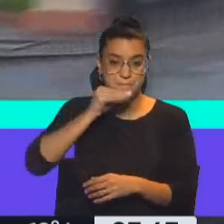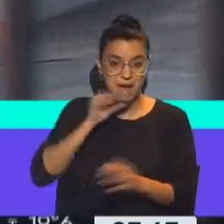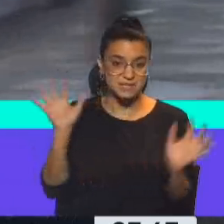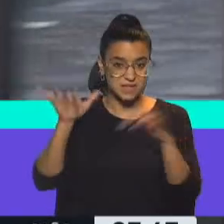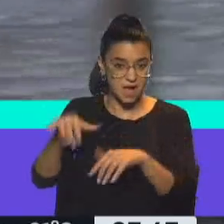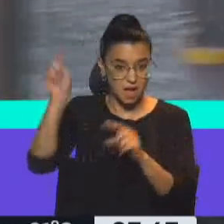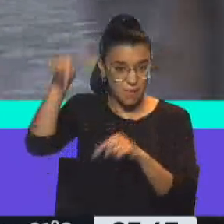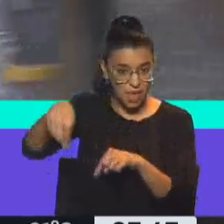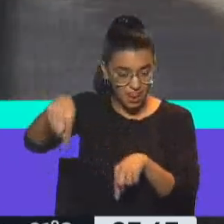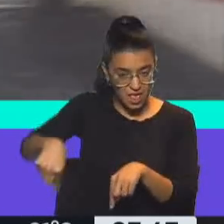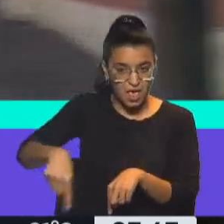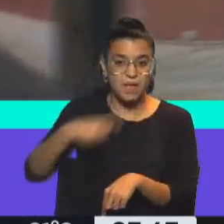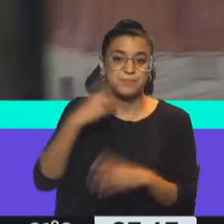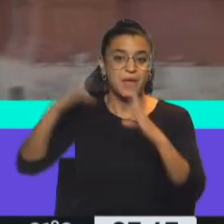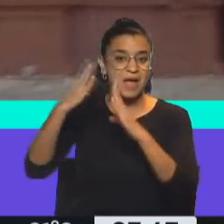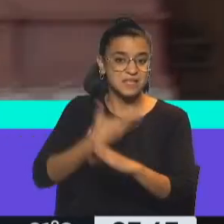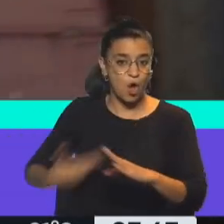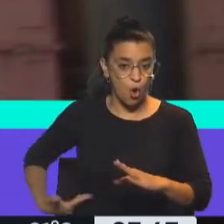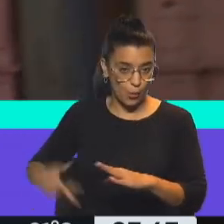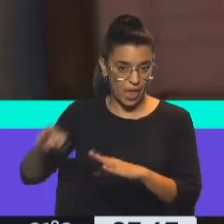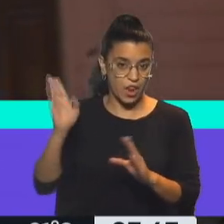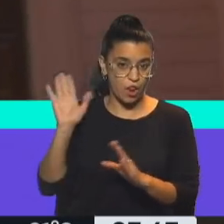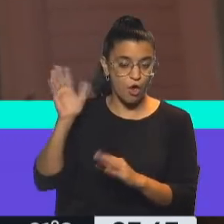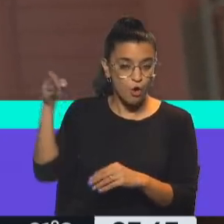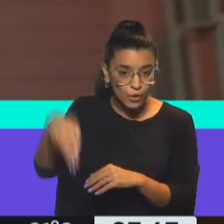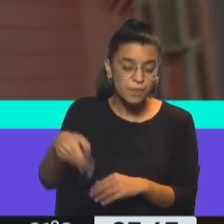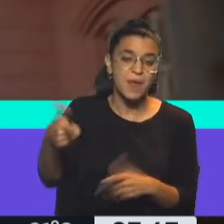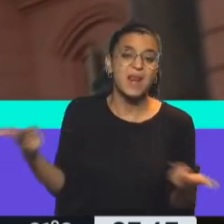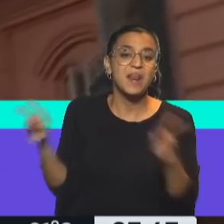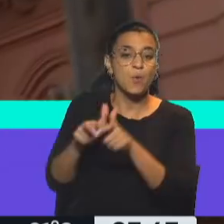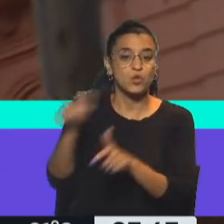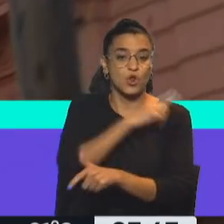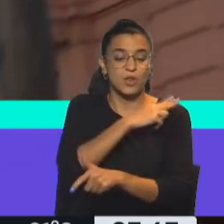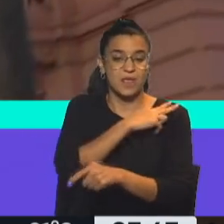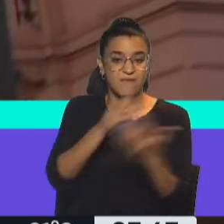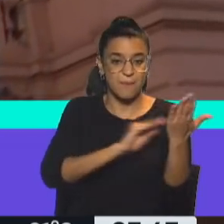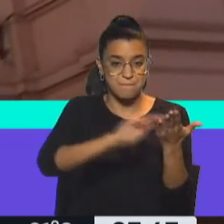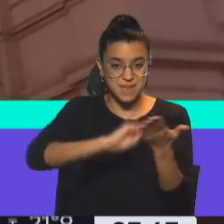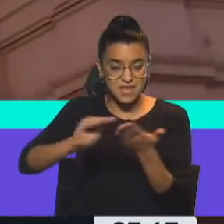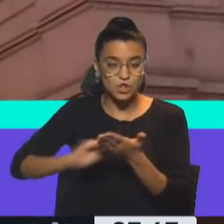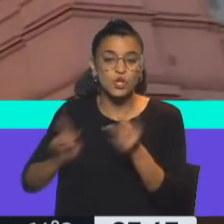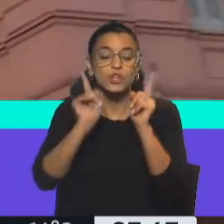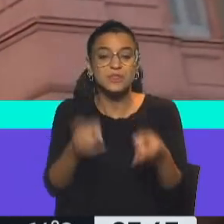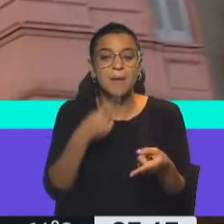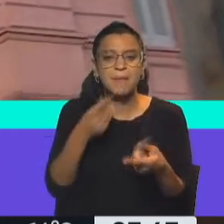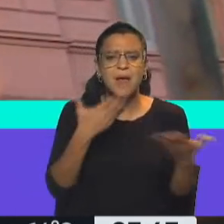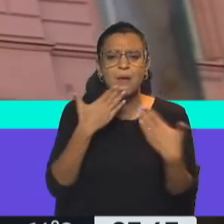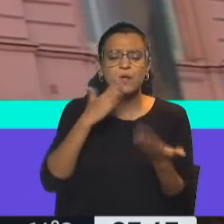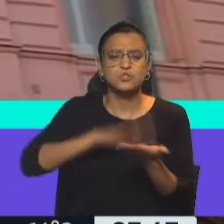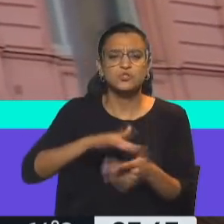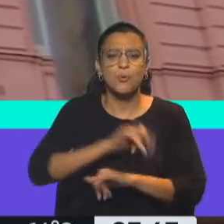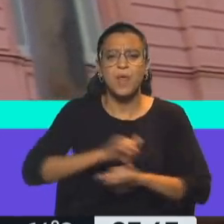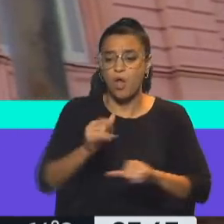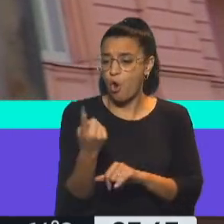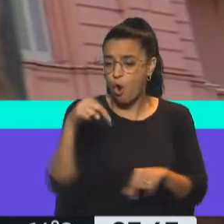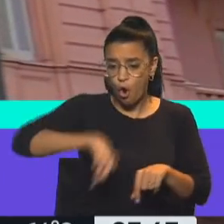aquí en esta Casa de Gobierno para reunirse con el Jefe de Gabinete y hablar también de lo que fue la publicación